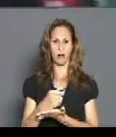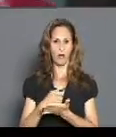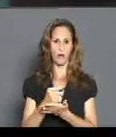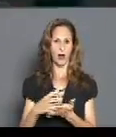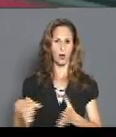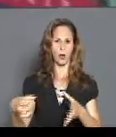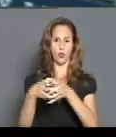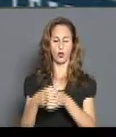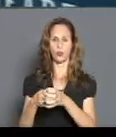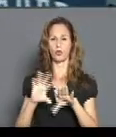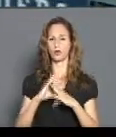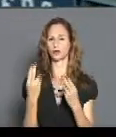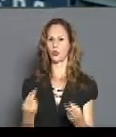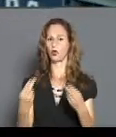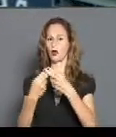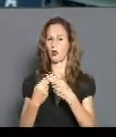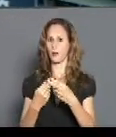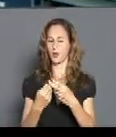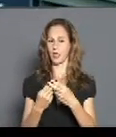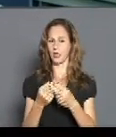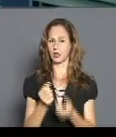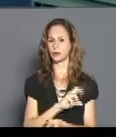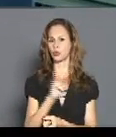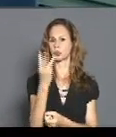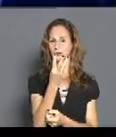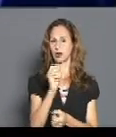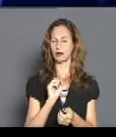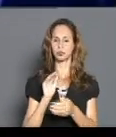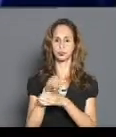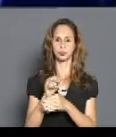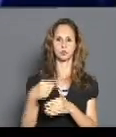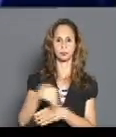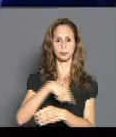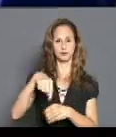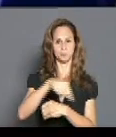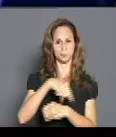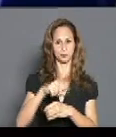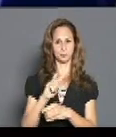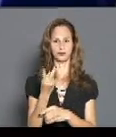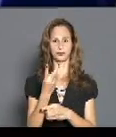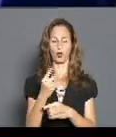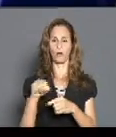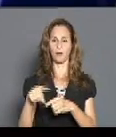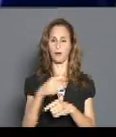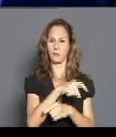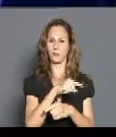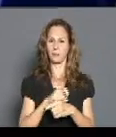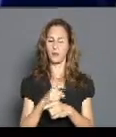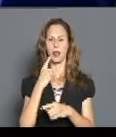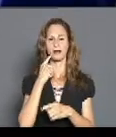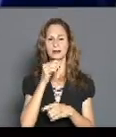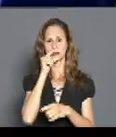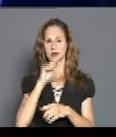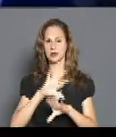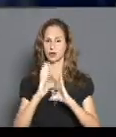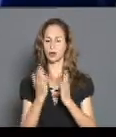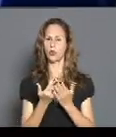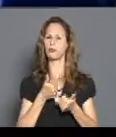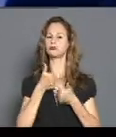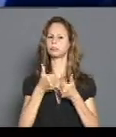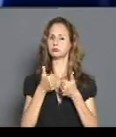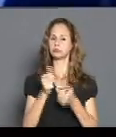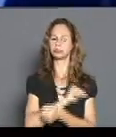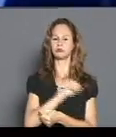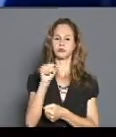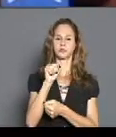partido en el tercer episodio a marcar tres carreras por jorrón del cubano Jorge Soler con dos hombres en circulación que hizo saltar del box al venezolano Luis